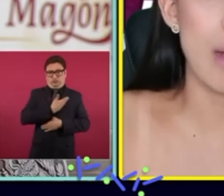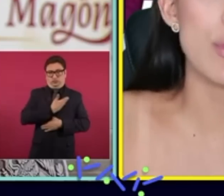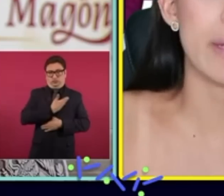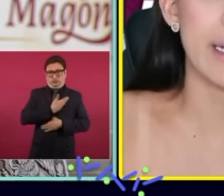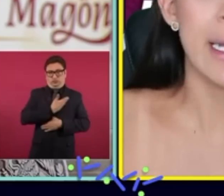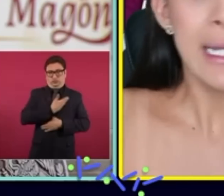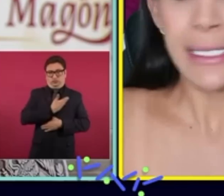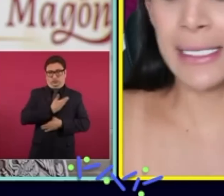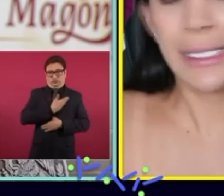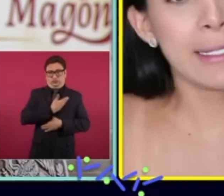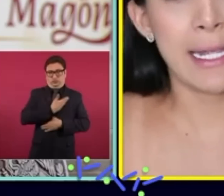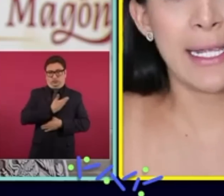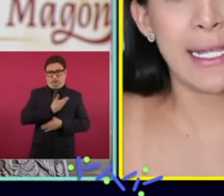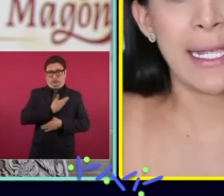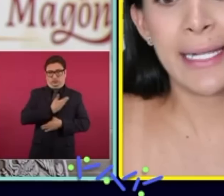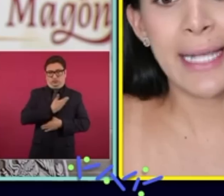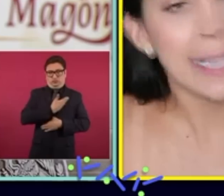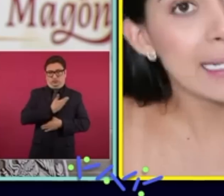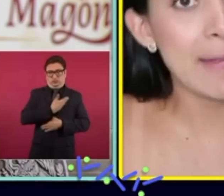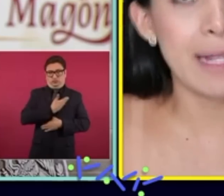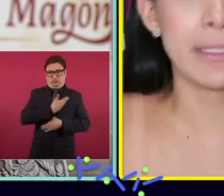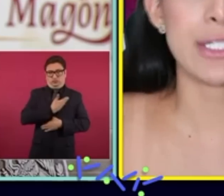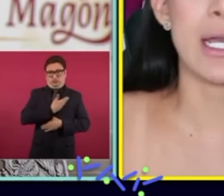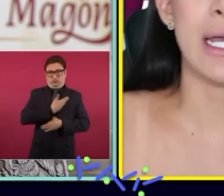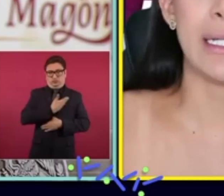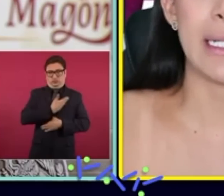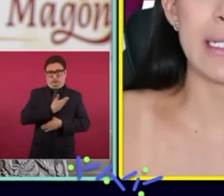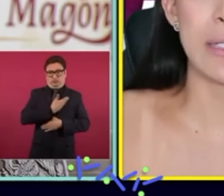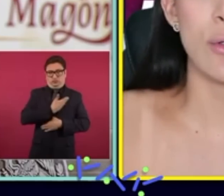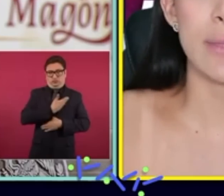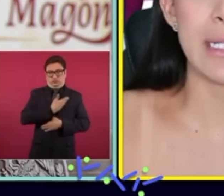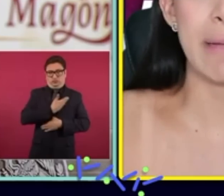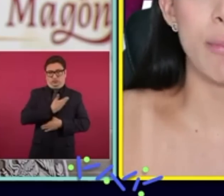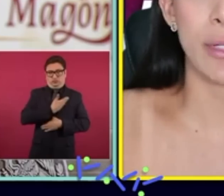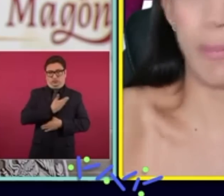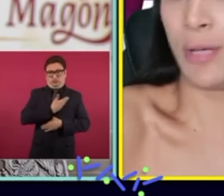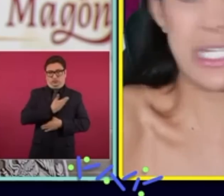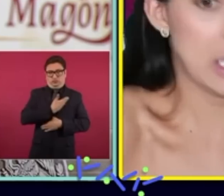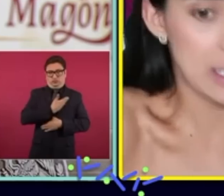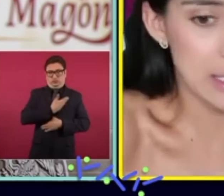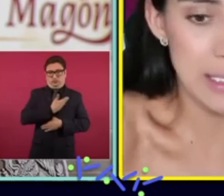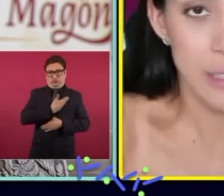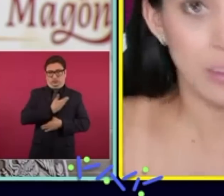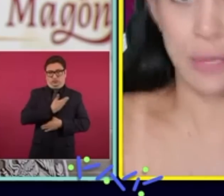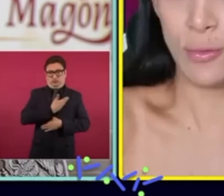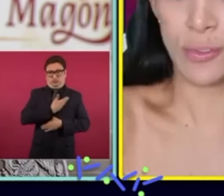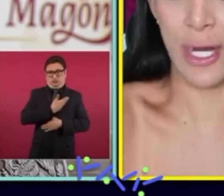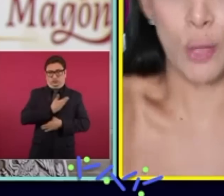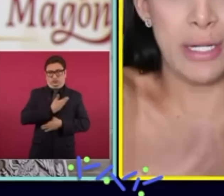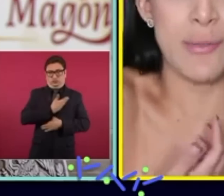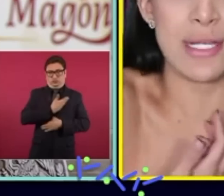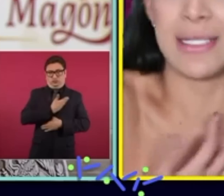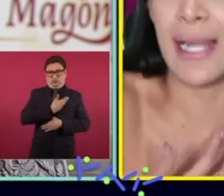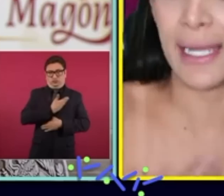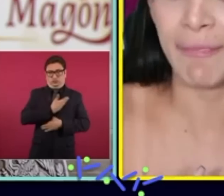no lo vamos a ver ni en el canal de Adela Micha ni en el de Ciro Gómez Leiva porque por las chanclitas del niño Jesús, o sea,